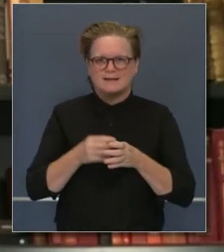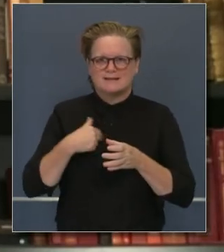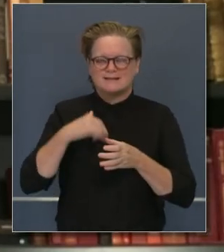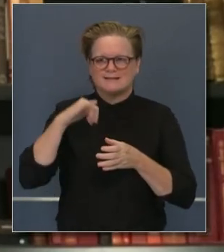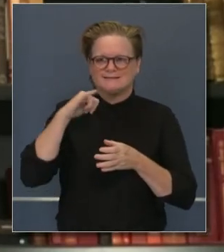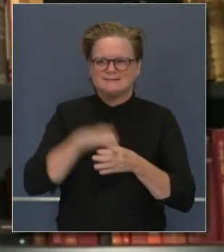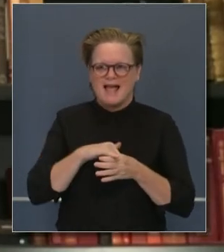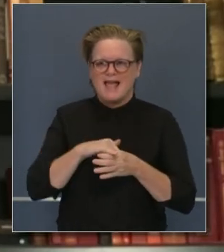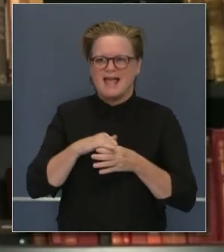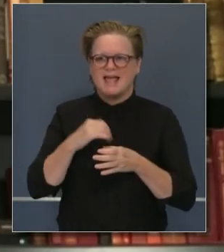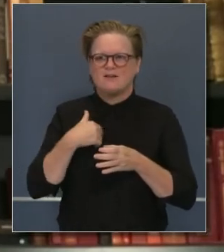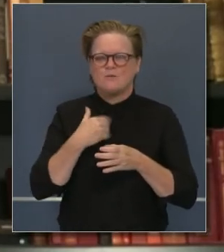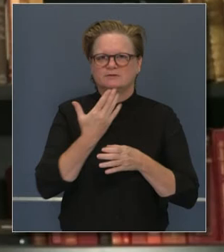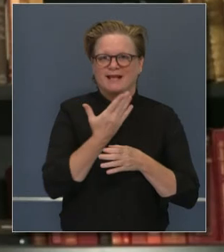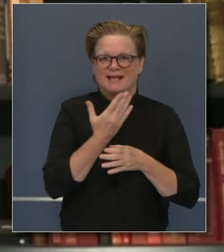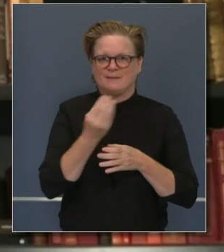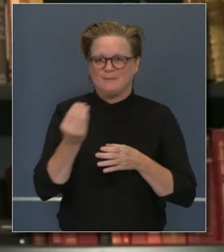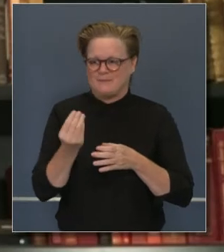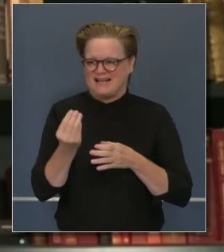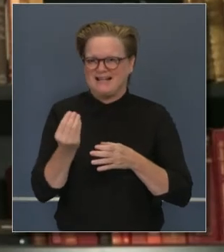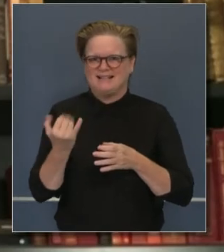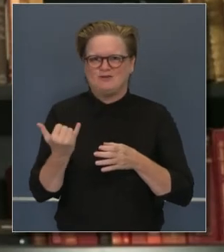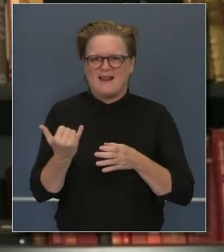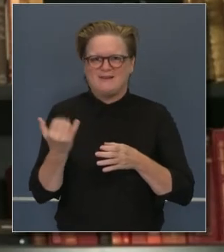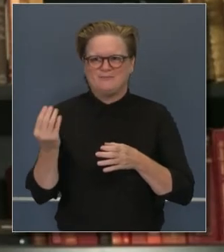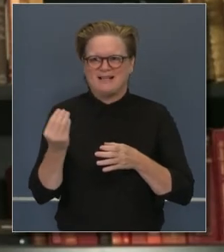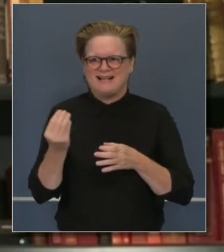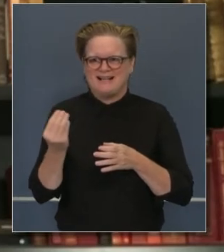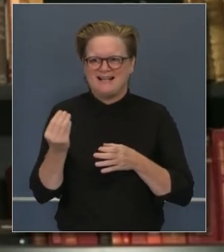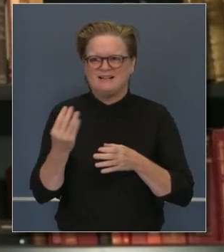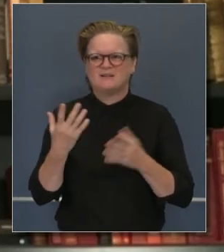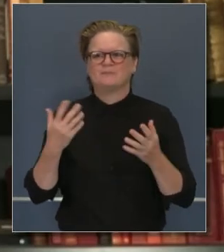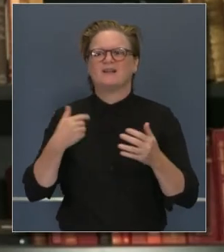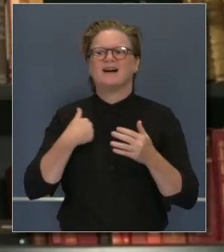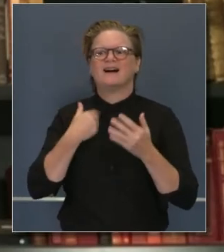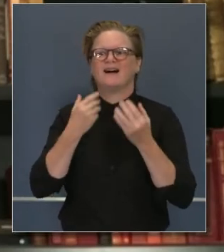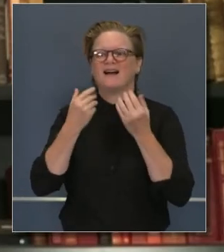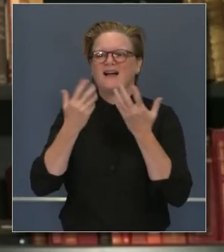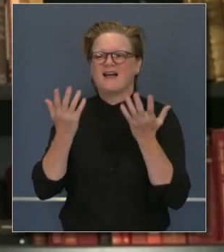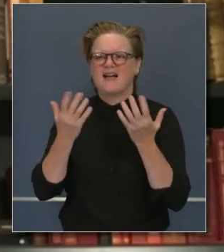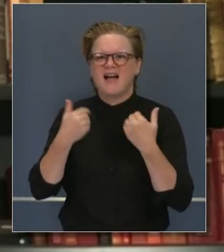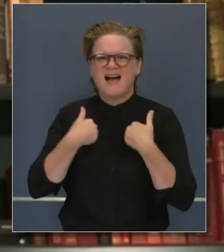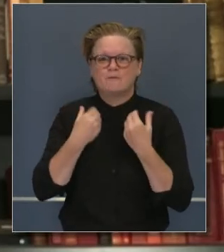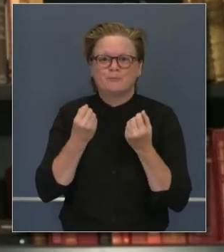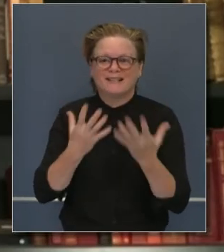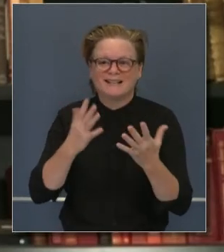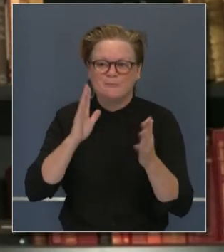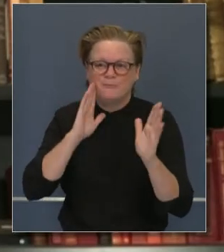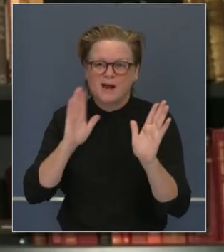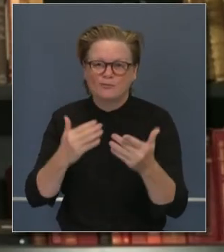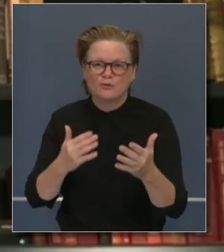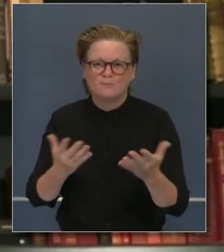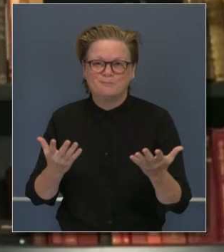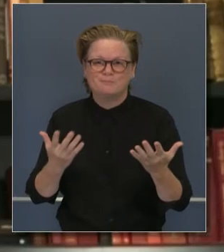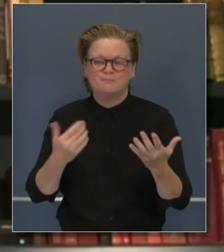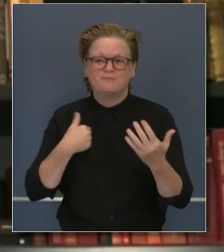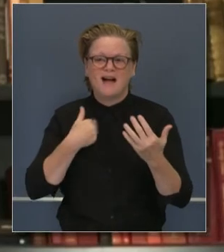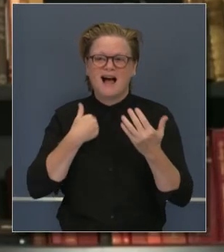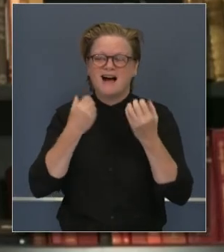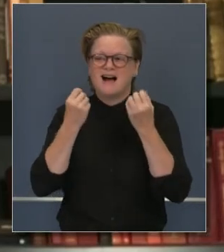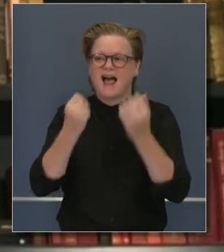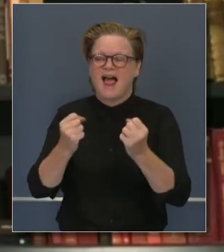fin de semana. Respecto a la casa, me siento bendito porque tenemos muchas habitaciones. Puedo hacer esto sin